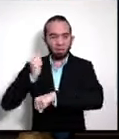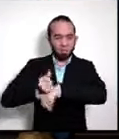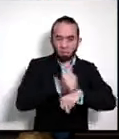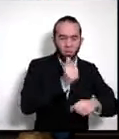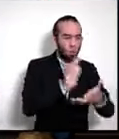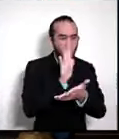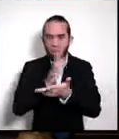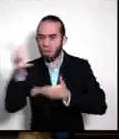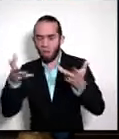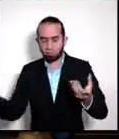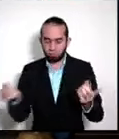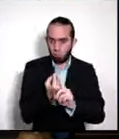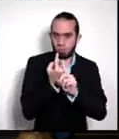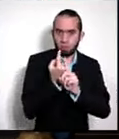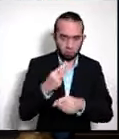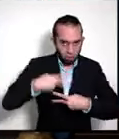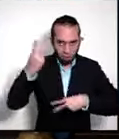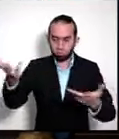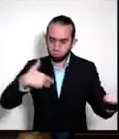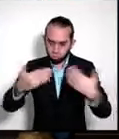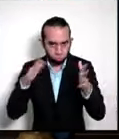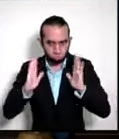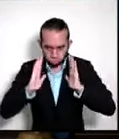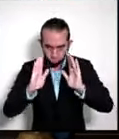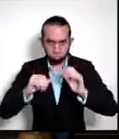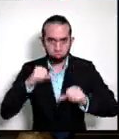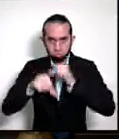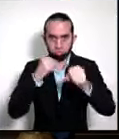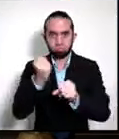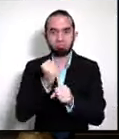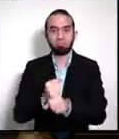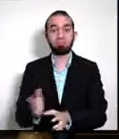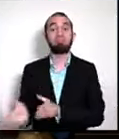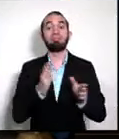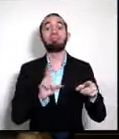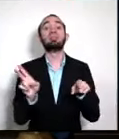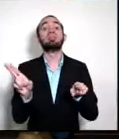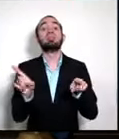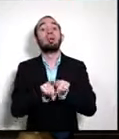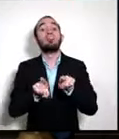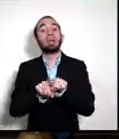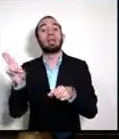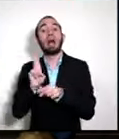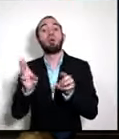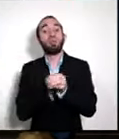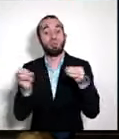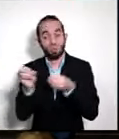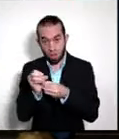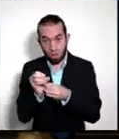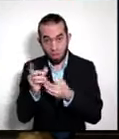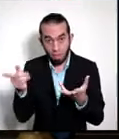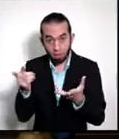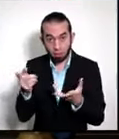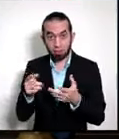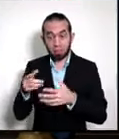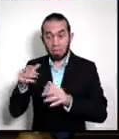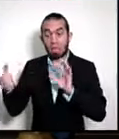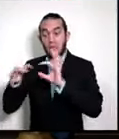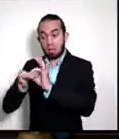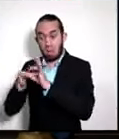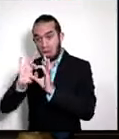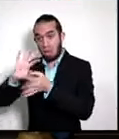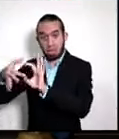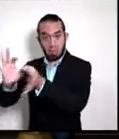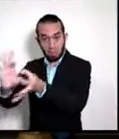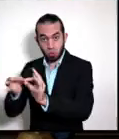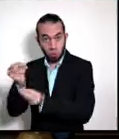la unidad de encadenamientos uno de los factores más importantes que justifica tener un régimen especial como el de zonas francas es justamente los